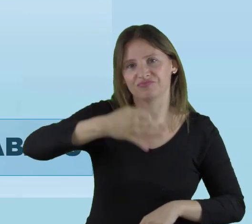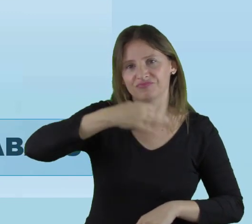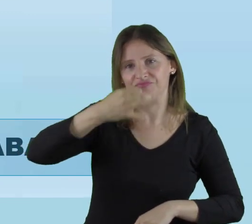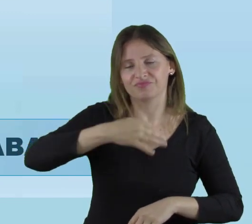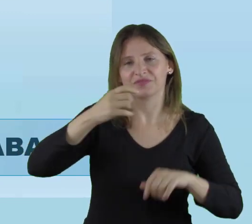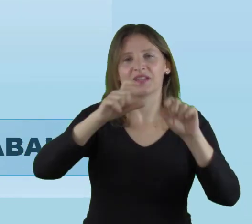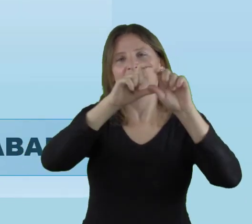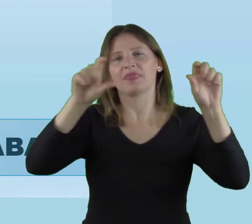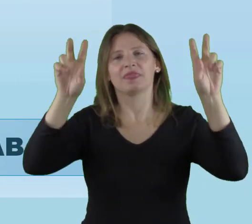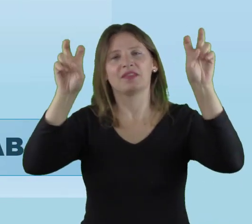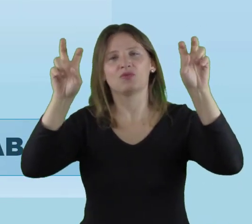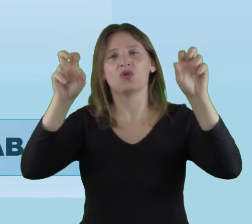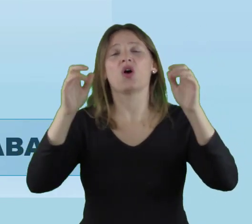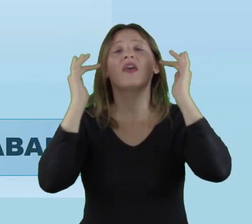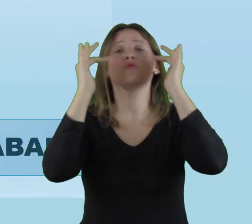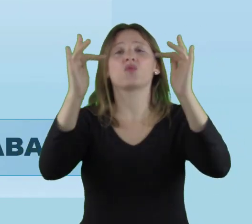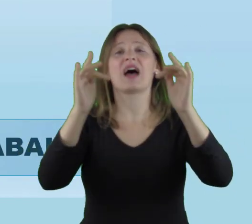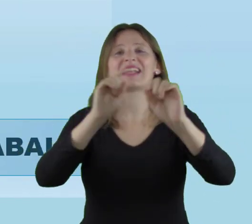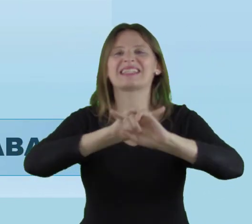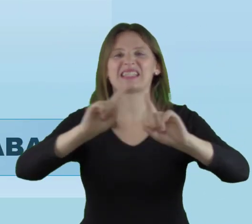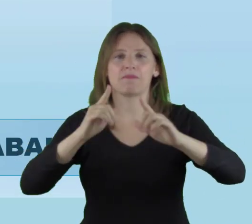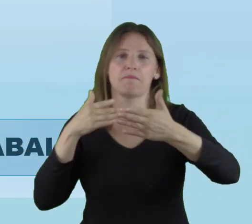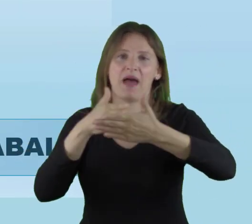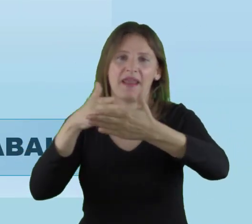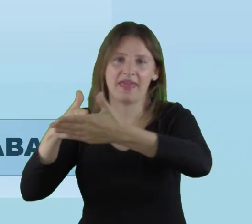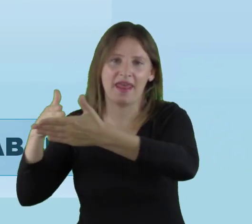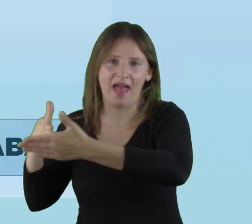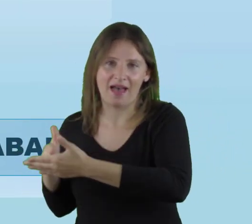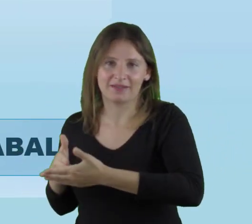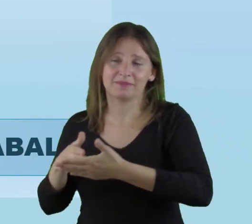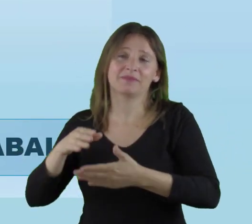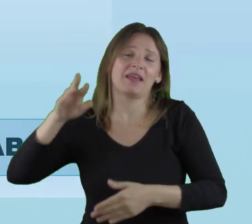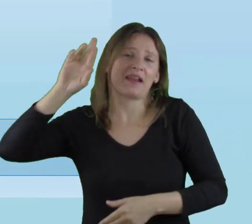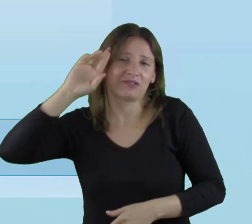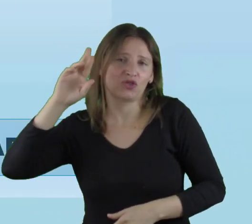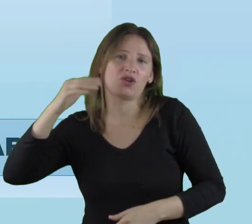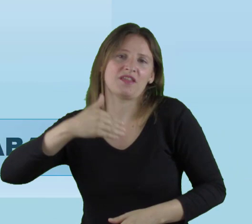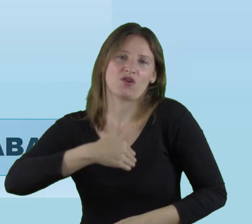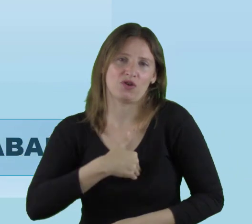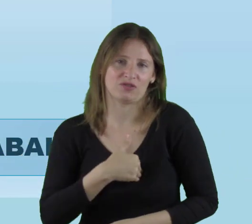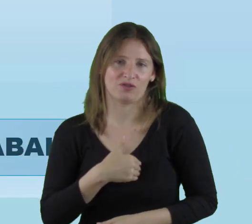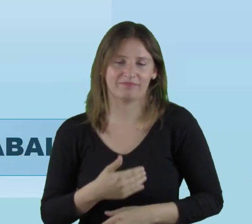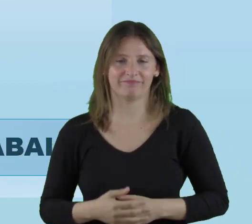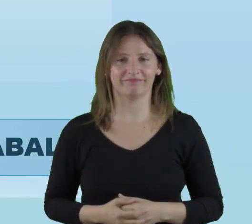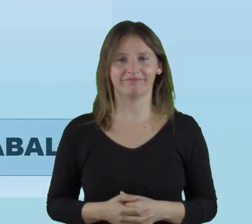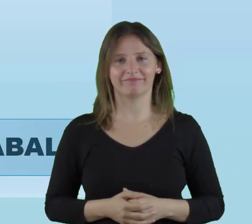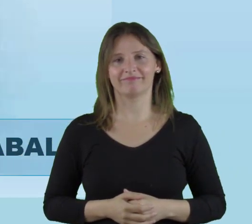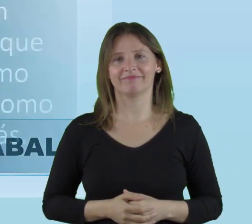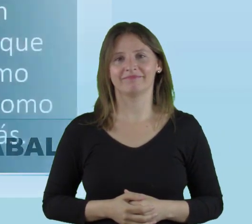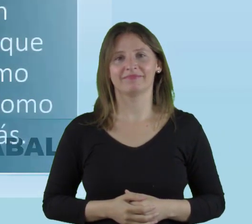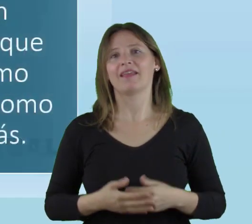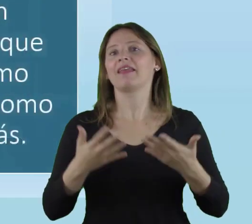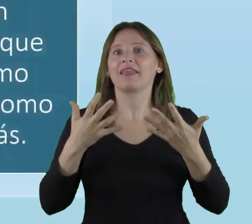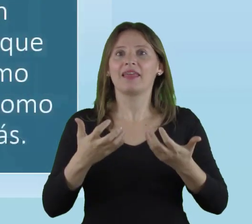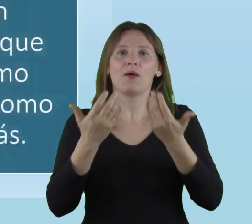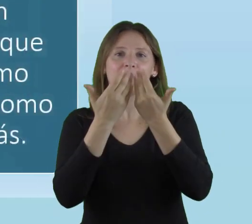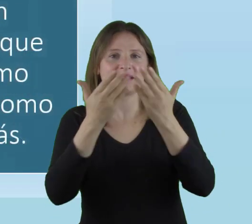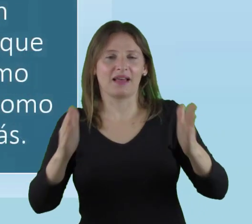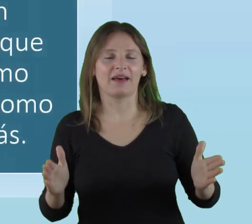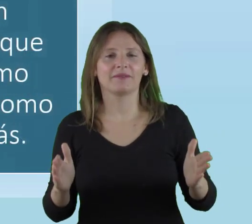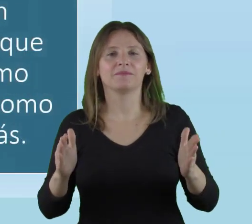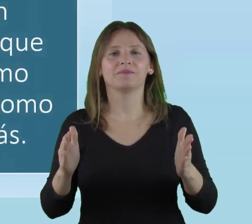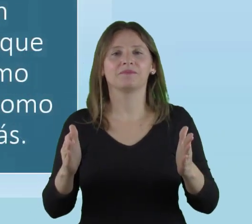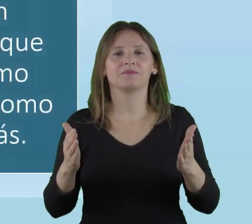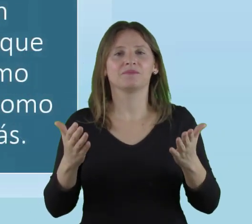ponencia que la he titulado Educar sin barreras es cosa de la razón y del corazón. Quiero